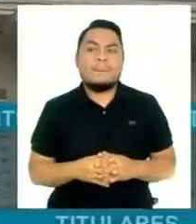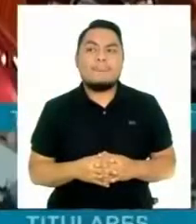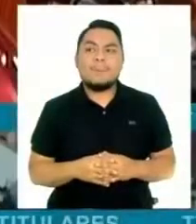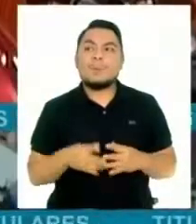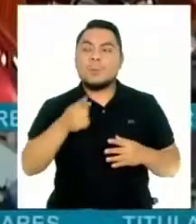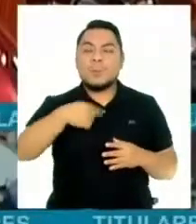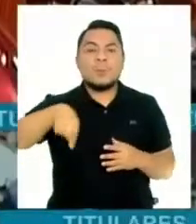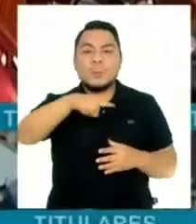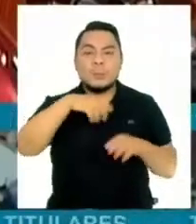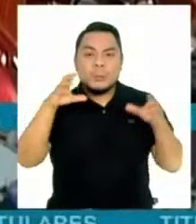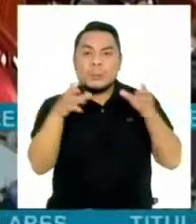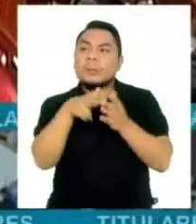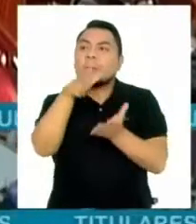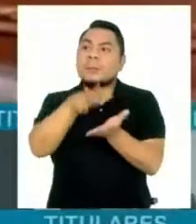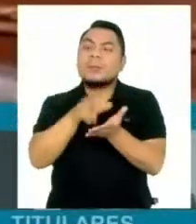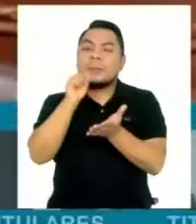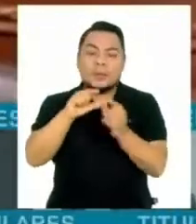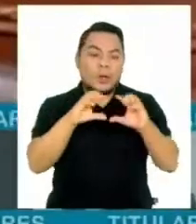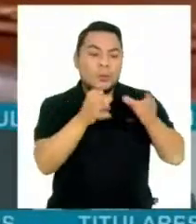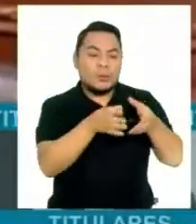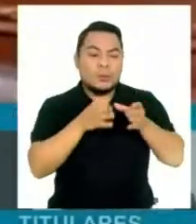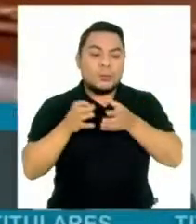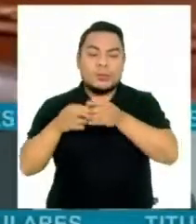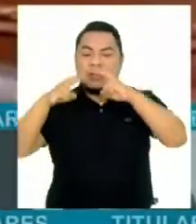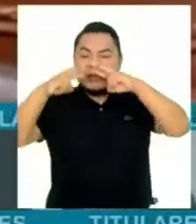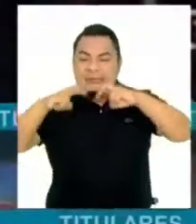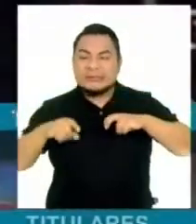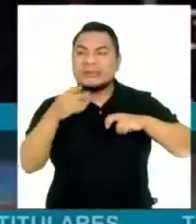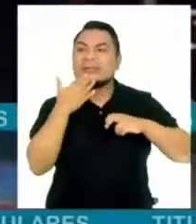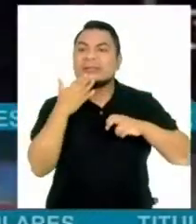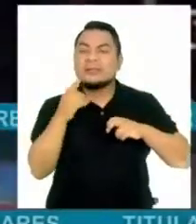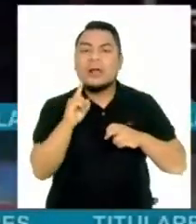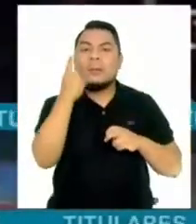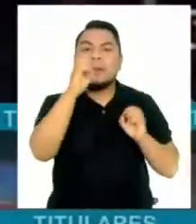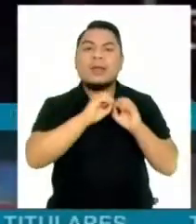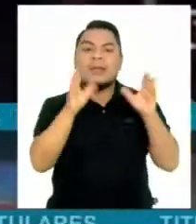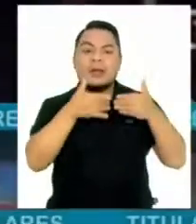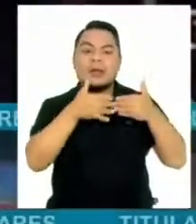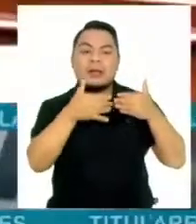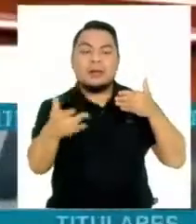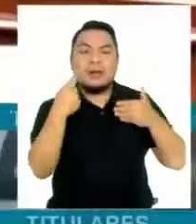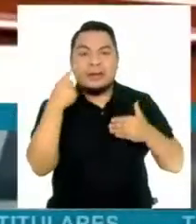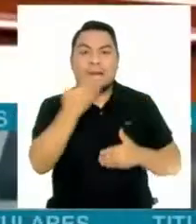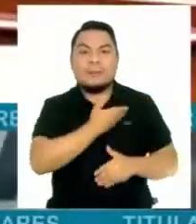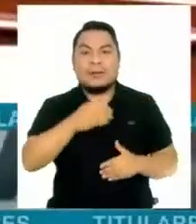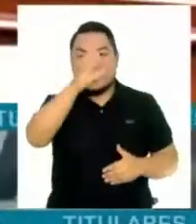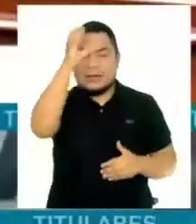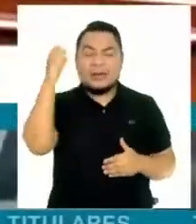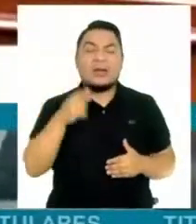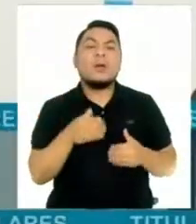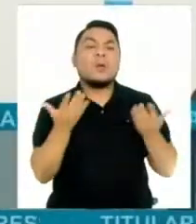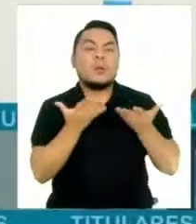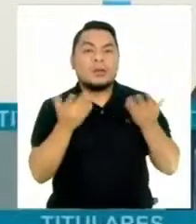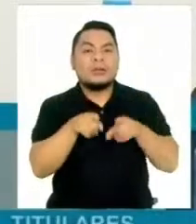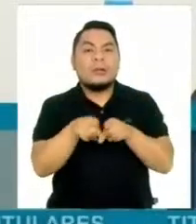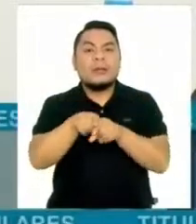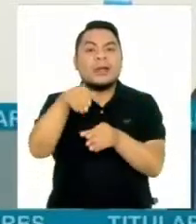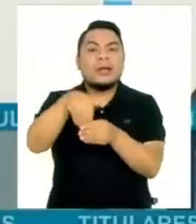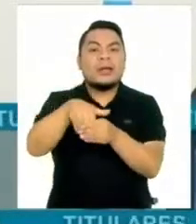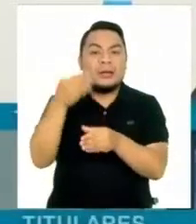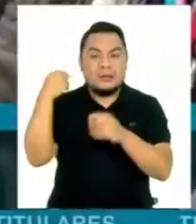Pleno ratificó la creación de comisiones investigadoras de los primeros días del presidente Castillo y de las elecciones.